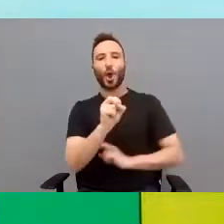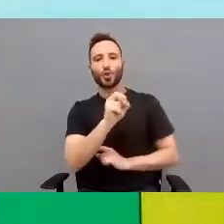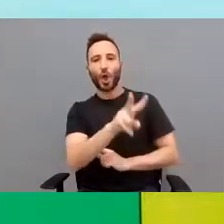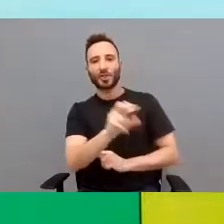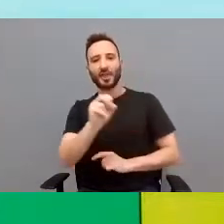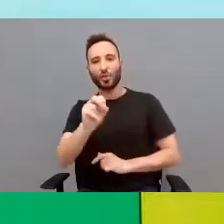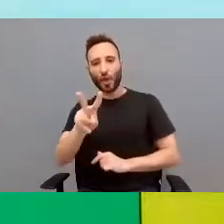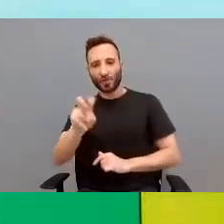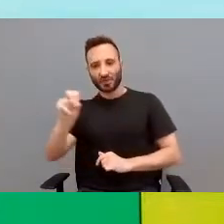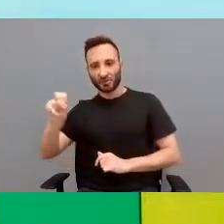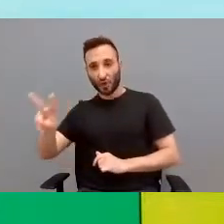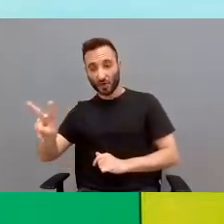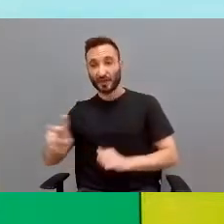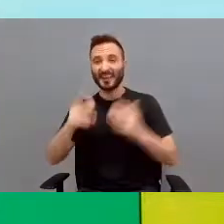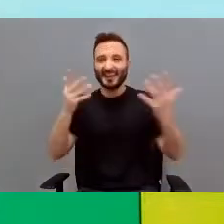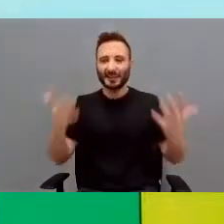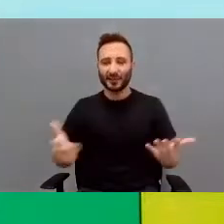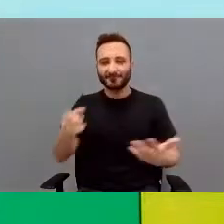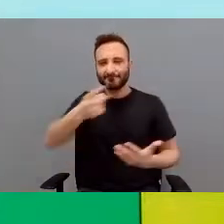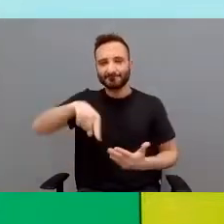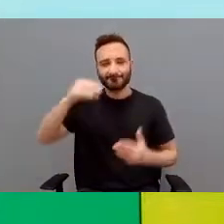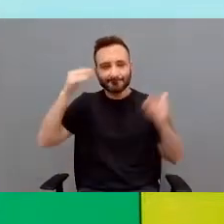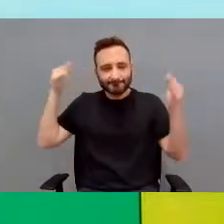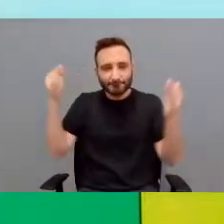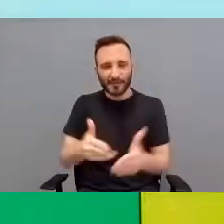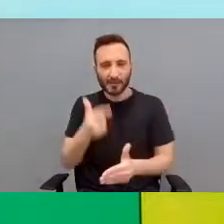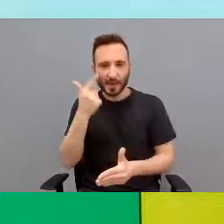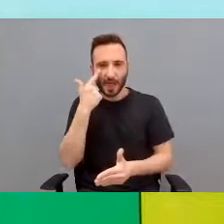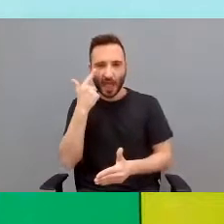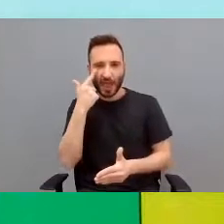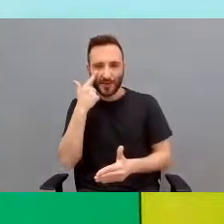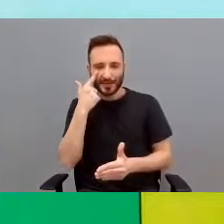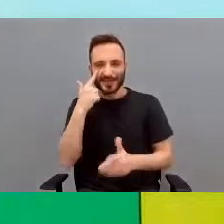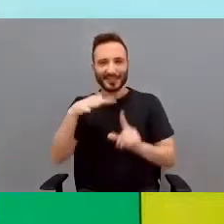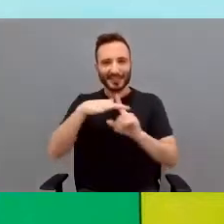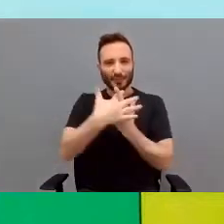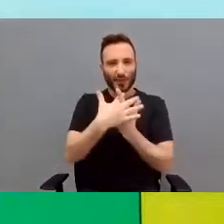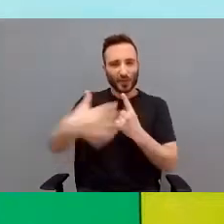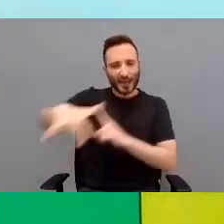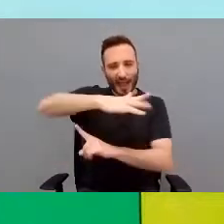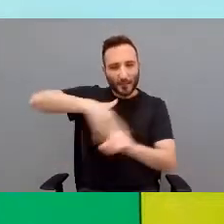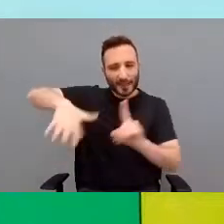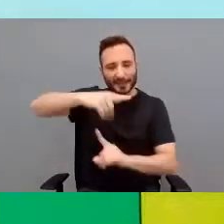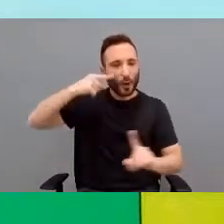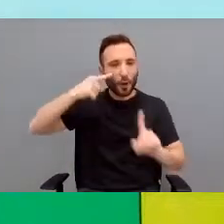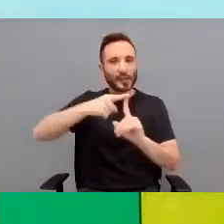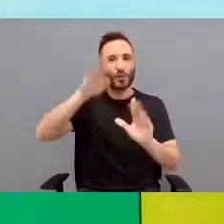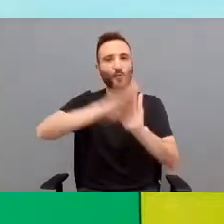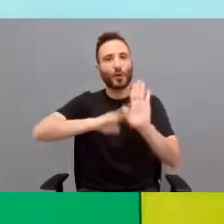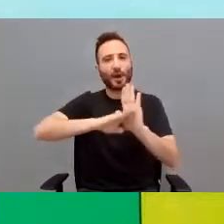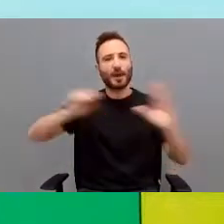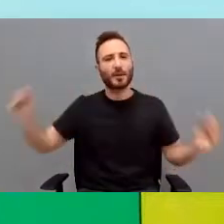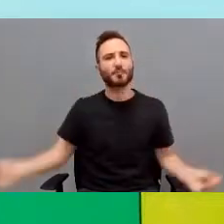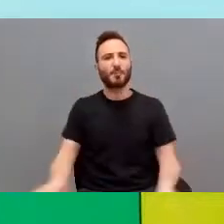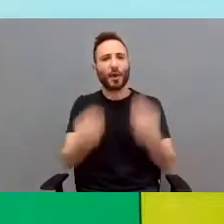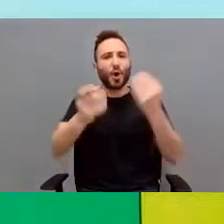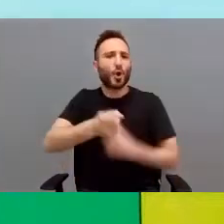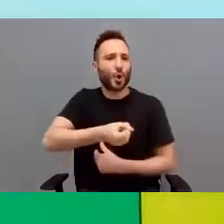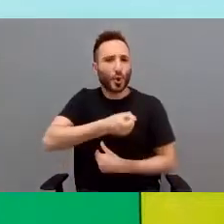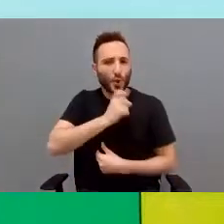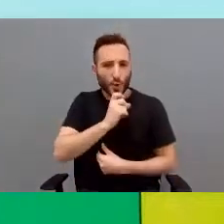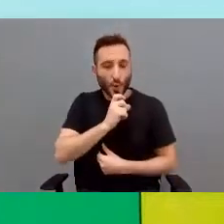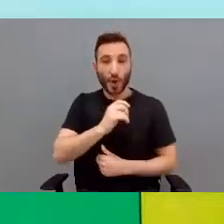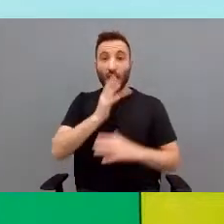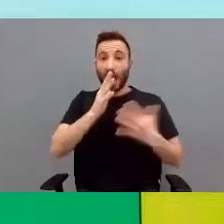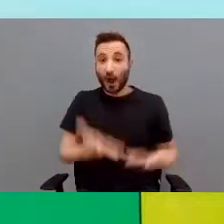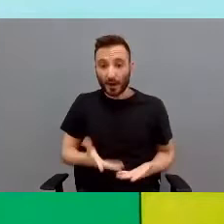que hacer un poco ahí mirar la viabilidad mejor para desarrollar el programa. Y, por ejemplo,